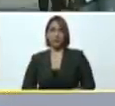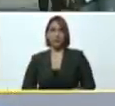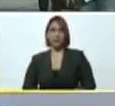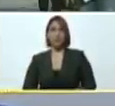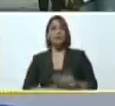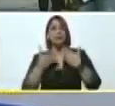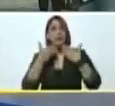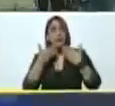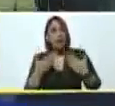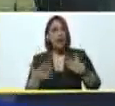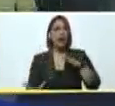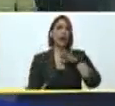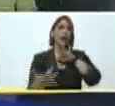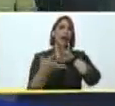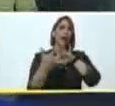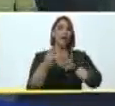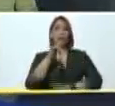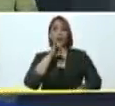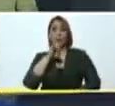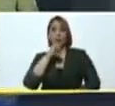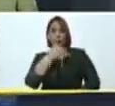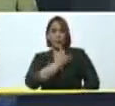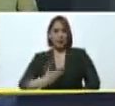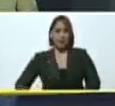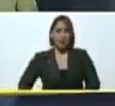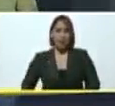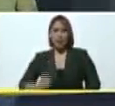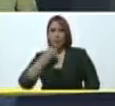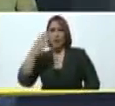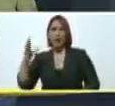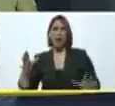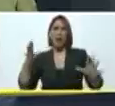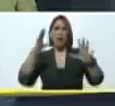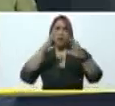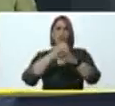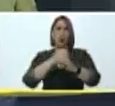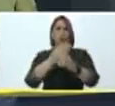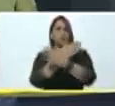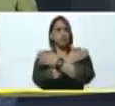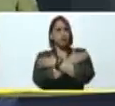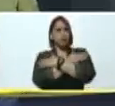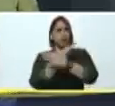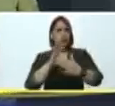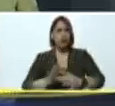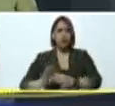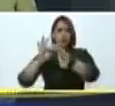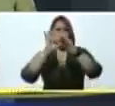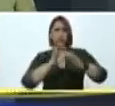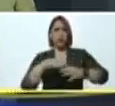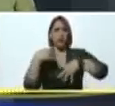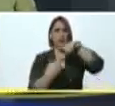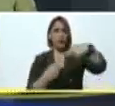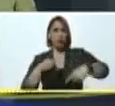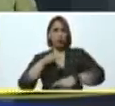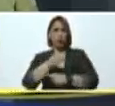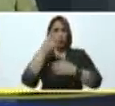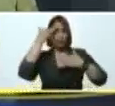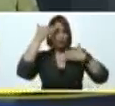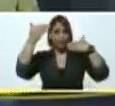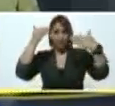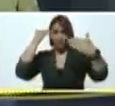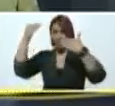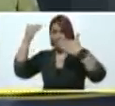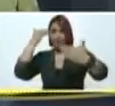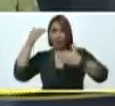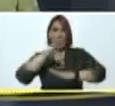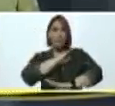Gracias por el pase, presidente. Muy buenas noches. Acá, con un abrazo hermanado en Revolución, los saludamos, todo el poder popular